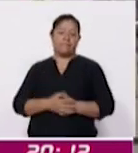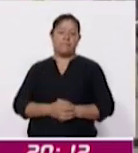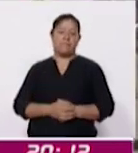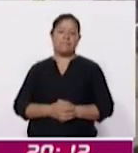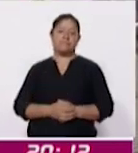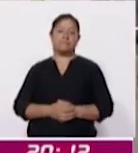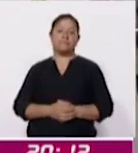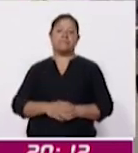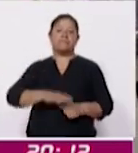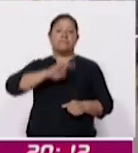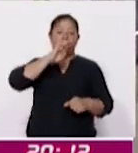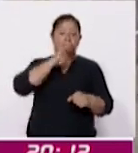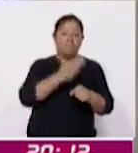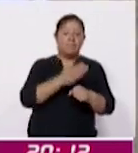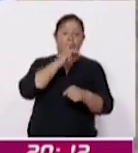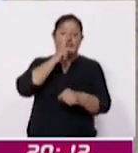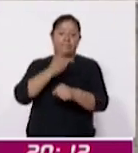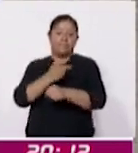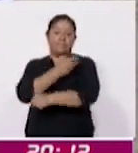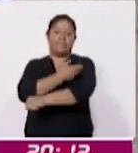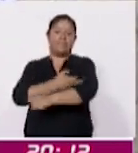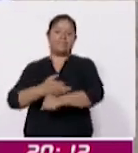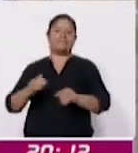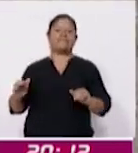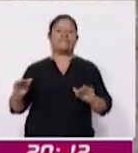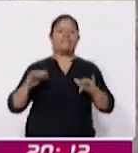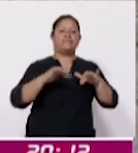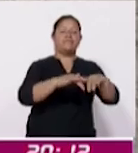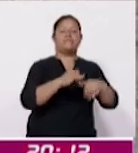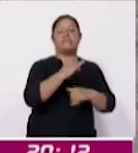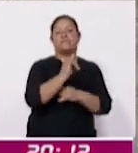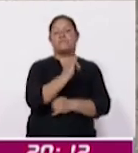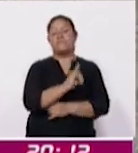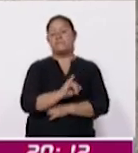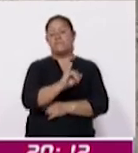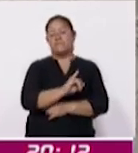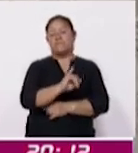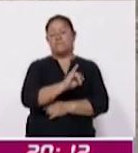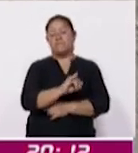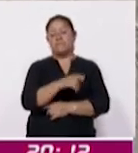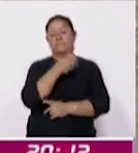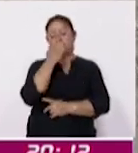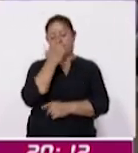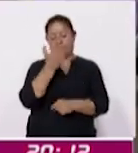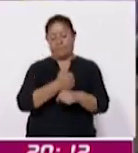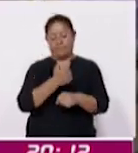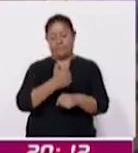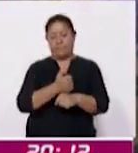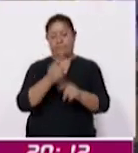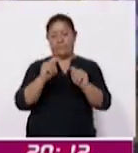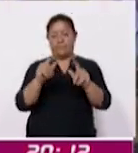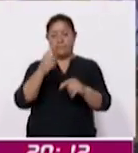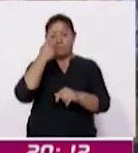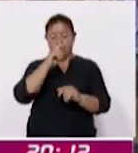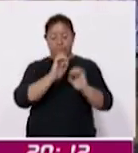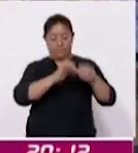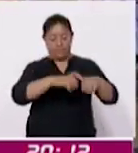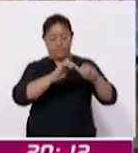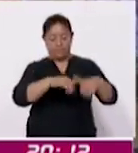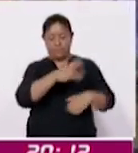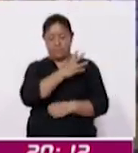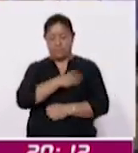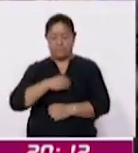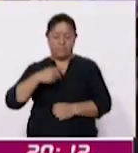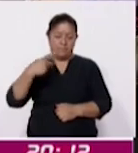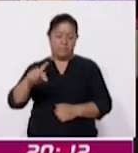Cientos de madres y padres de familia acudieron este jueves a las escuelas primarias de Tlaxcala para realizar las inscripciones y reinscripciones de sus